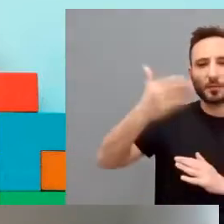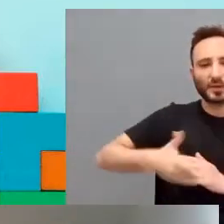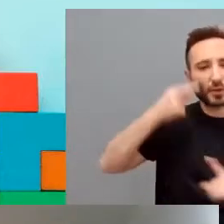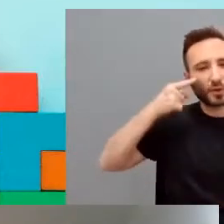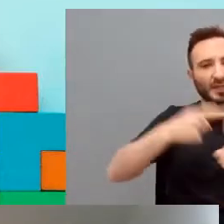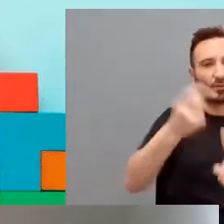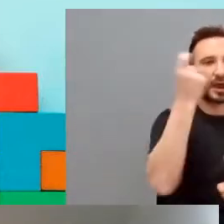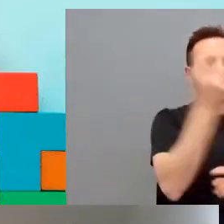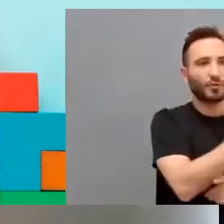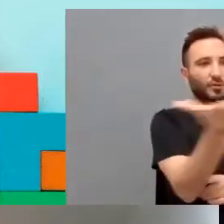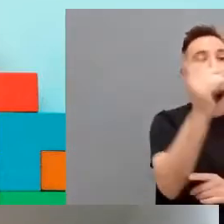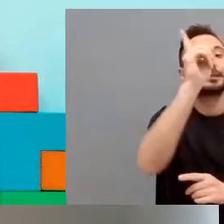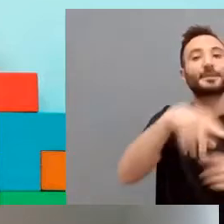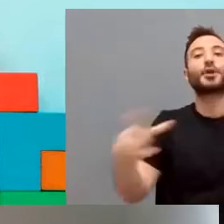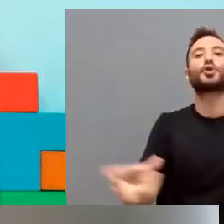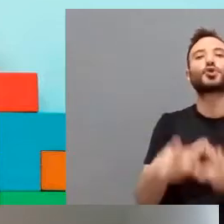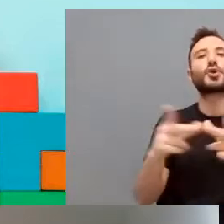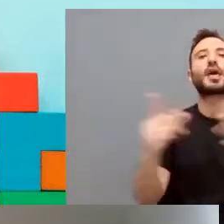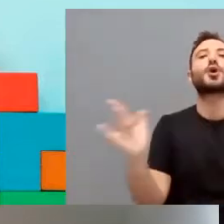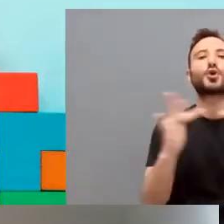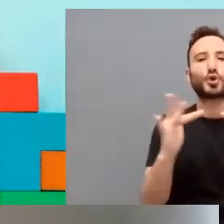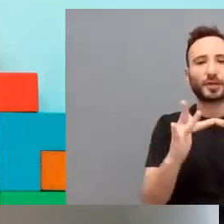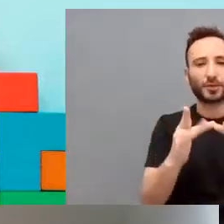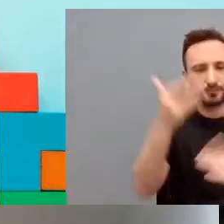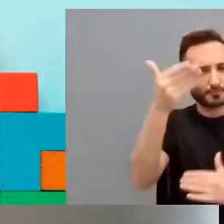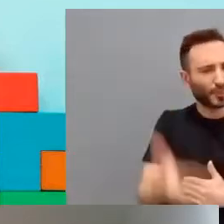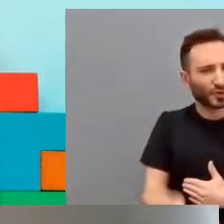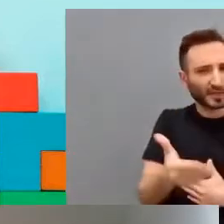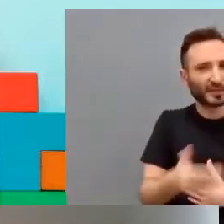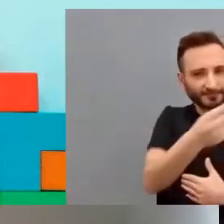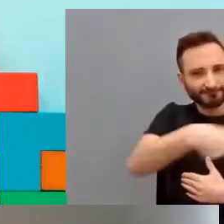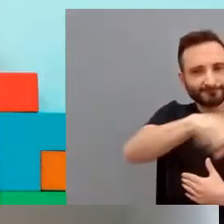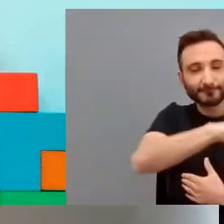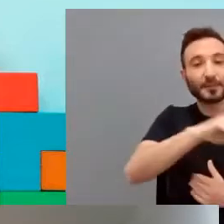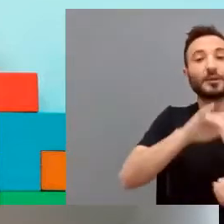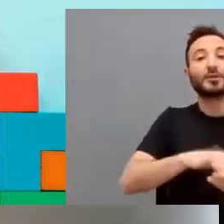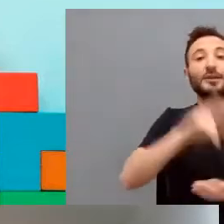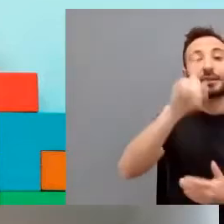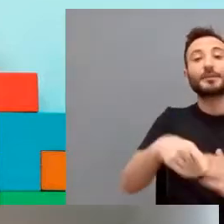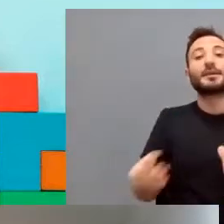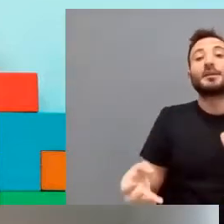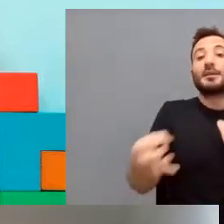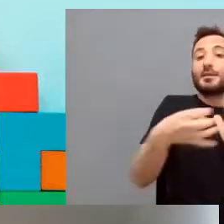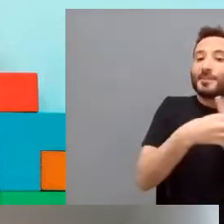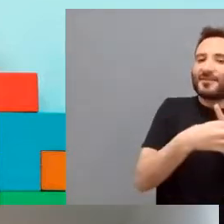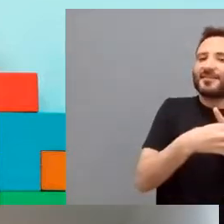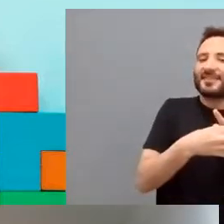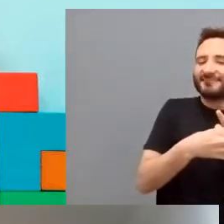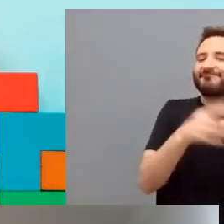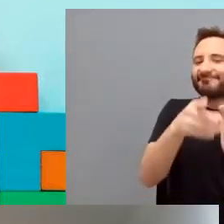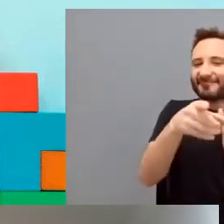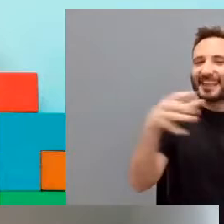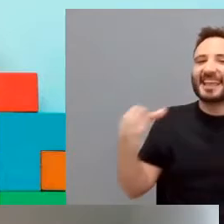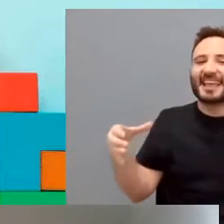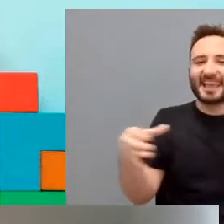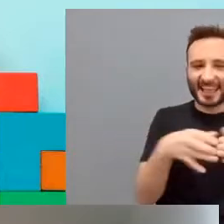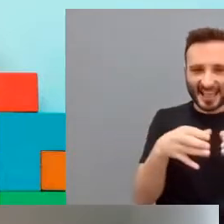para ellos y esas relaciones sociales. Contamos también, lo pongo aquí porque es un gran equipo, este